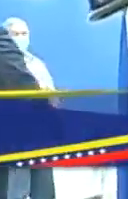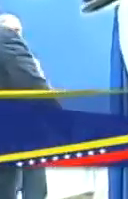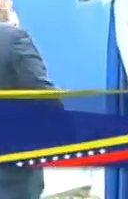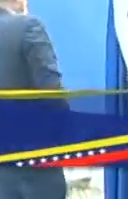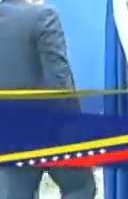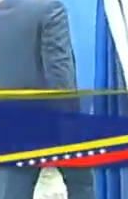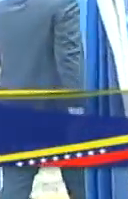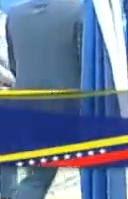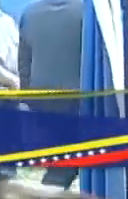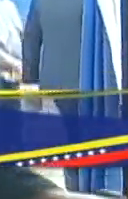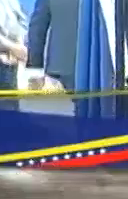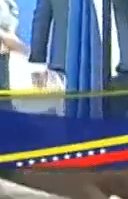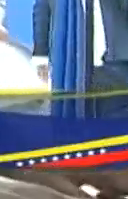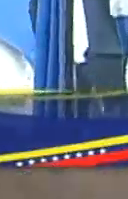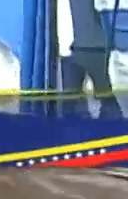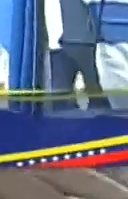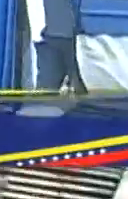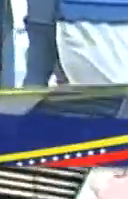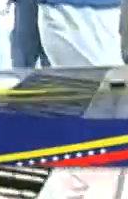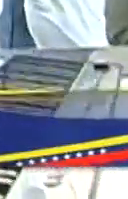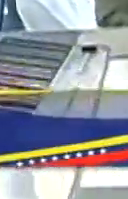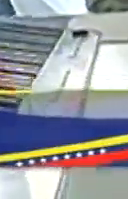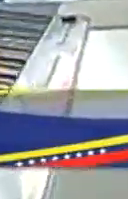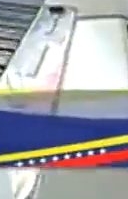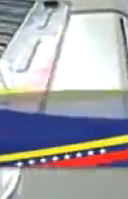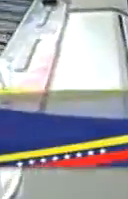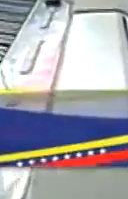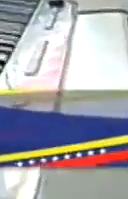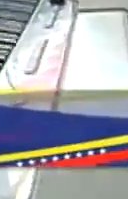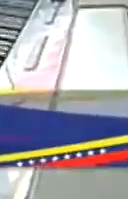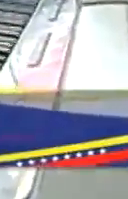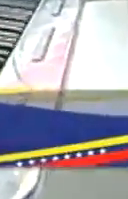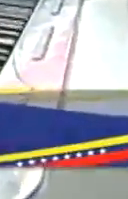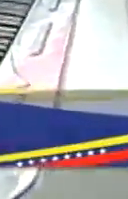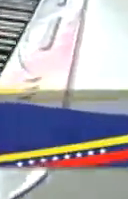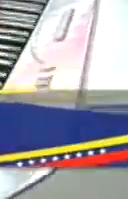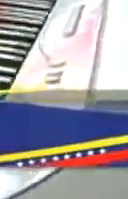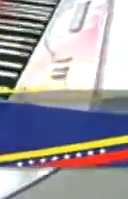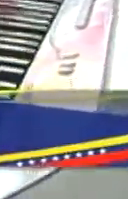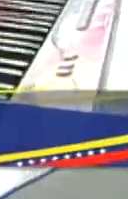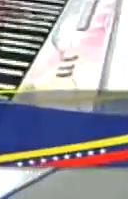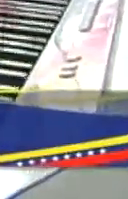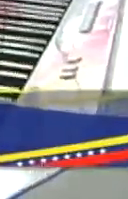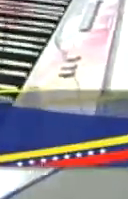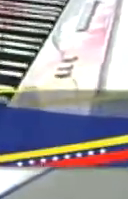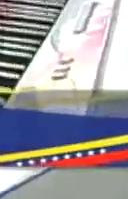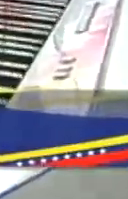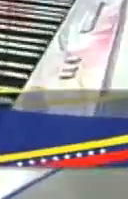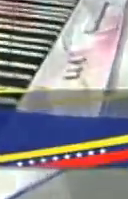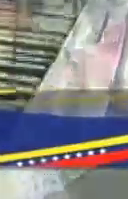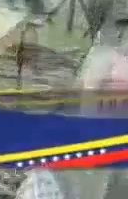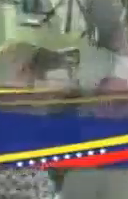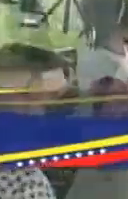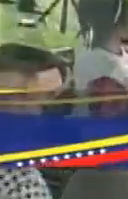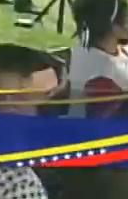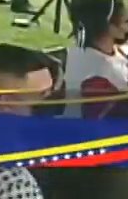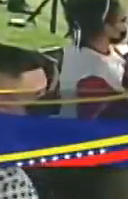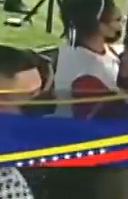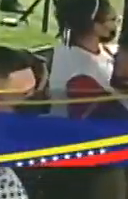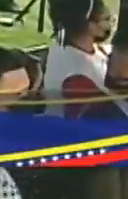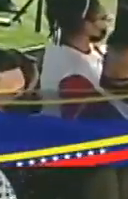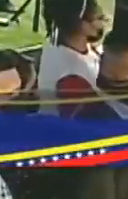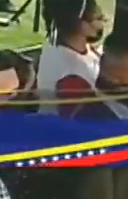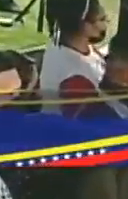arriba a 4.100.000 viviendas entregadas durante la revolución bolivariana. Una política humanista, una